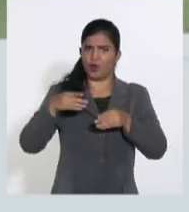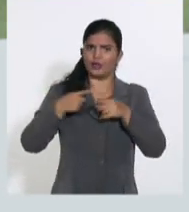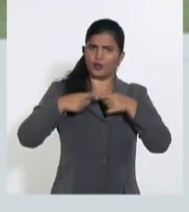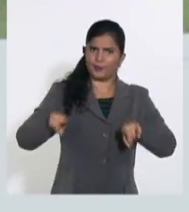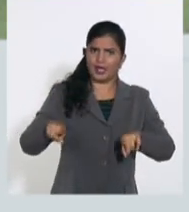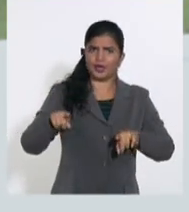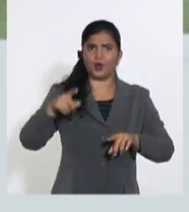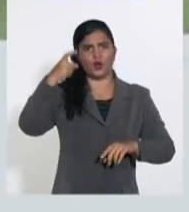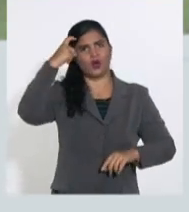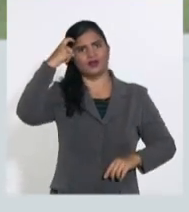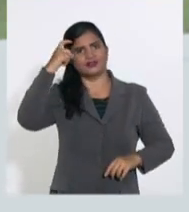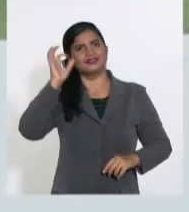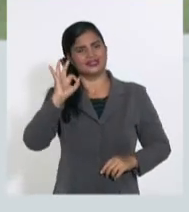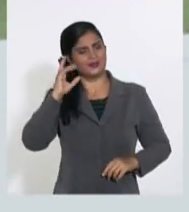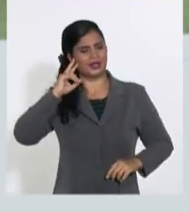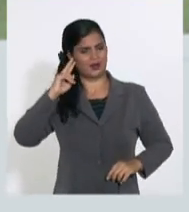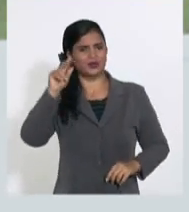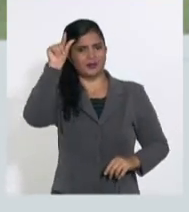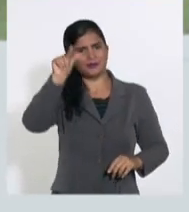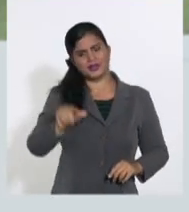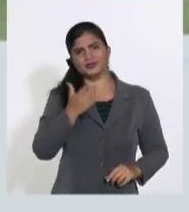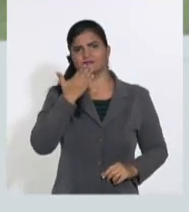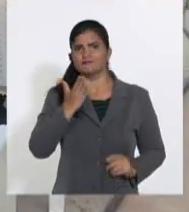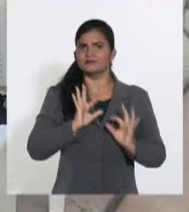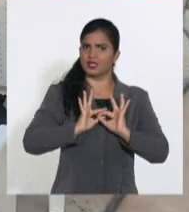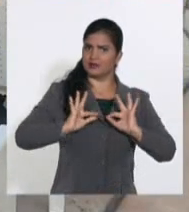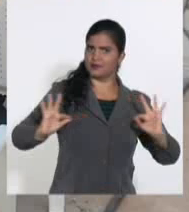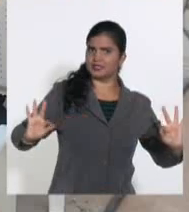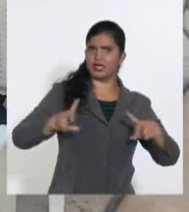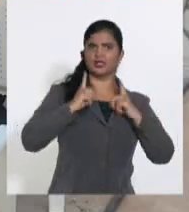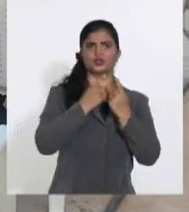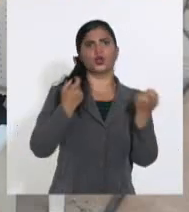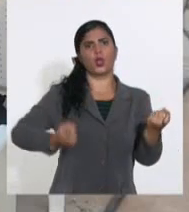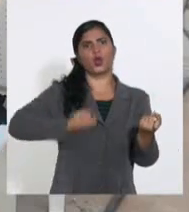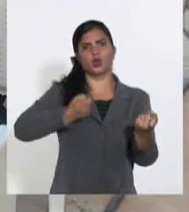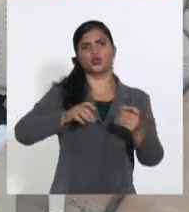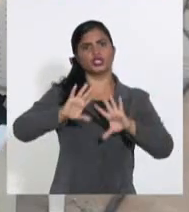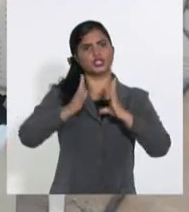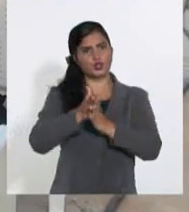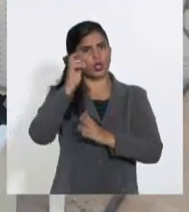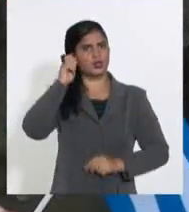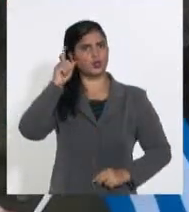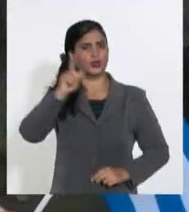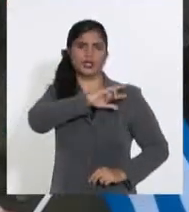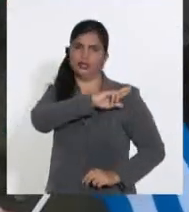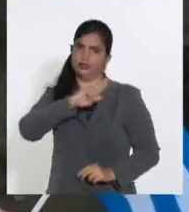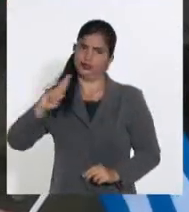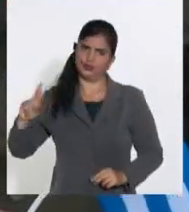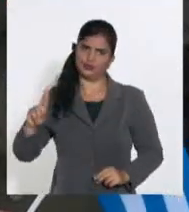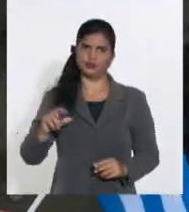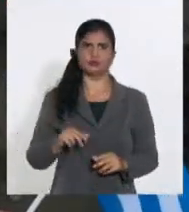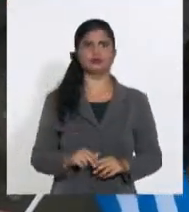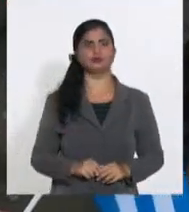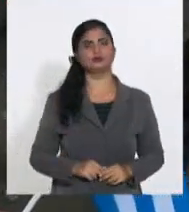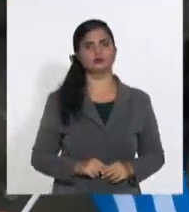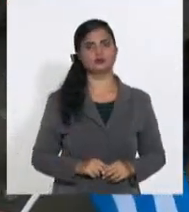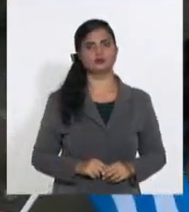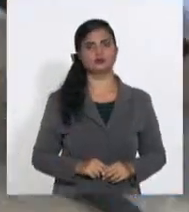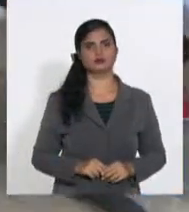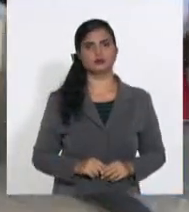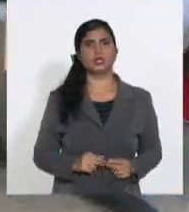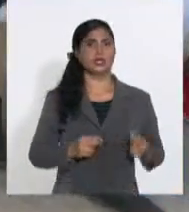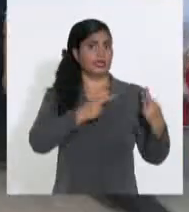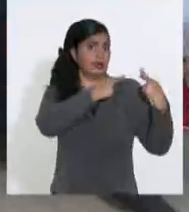cadáveres el espectro victorioso de sus ideas. Cada quien desde su posición deberán